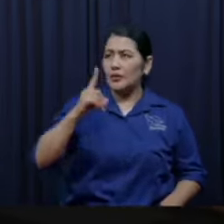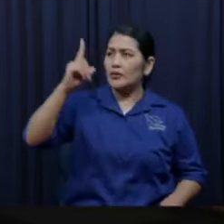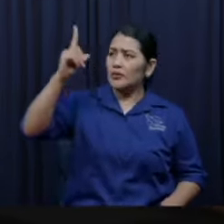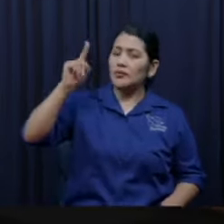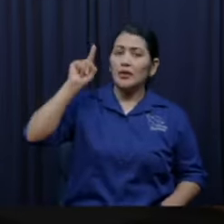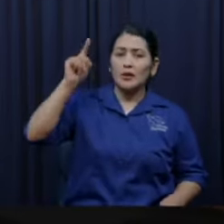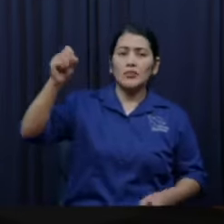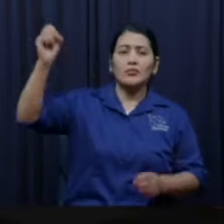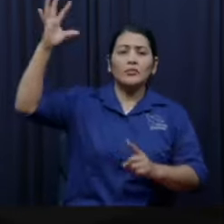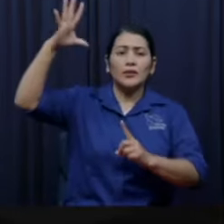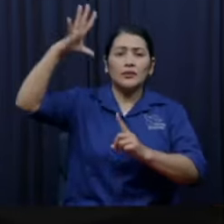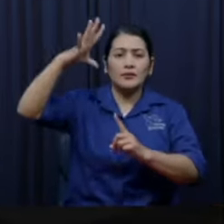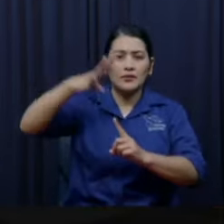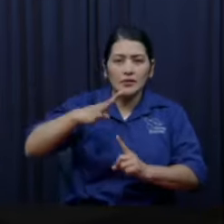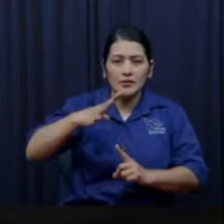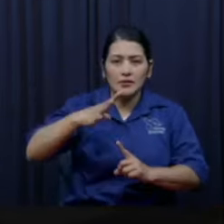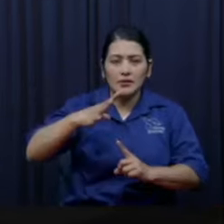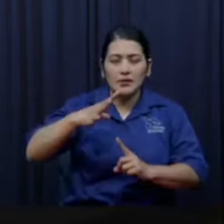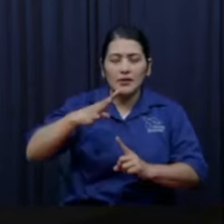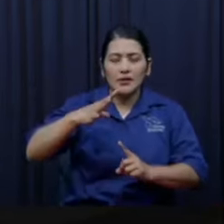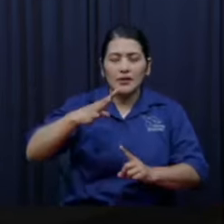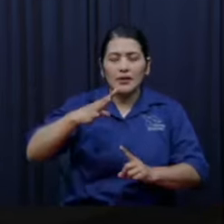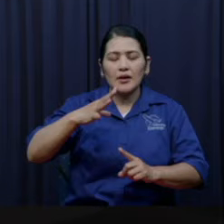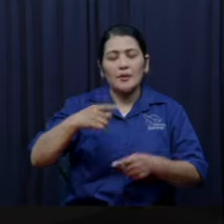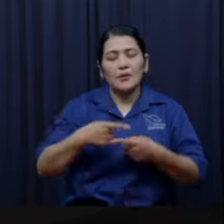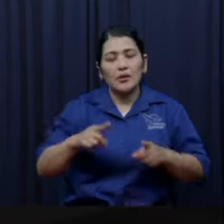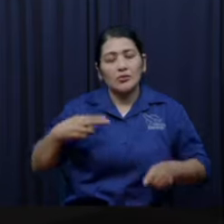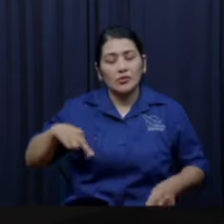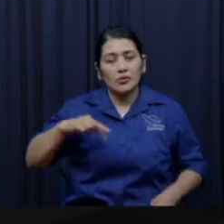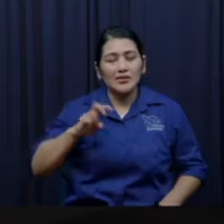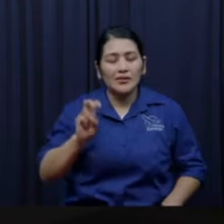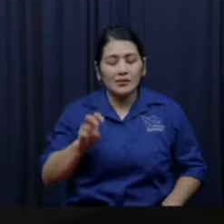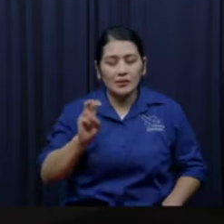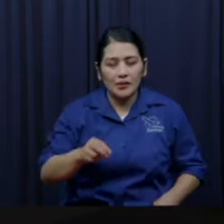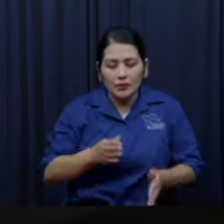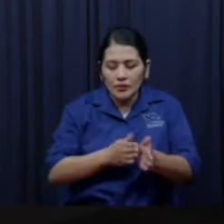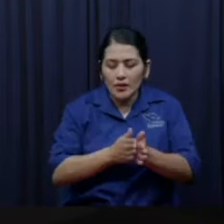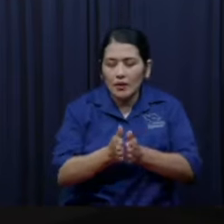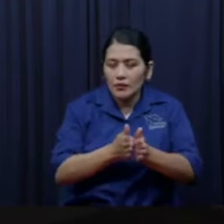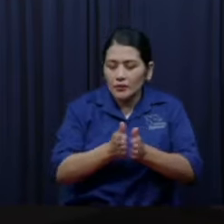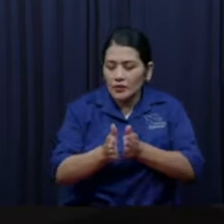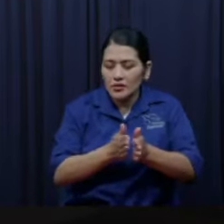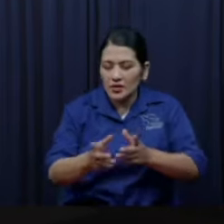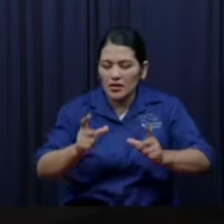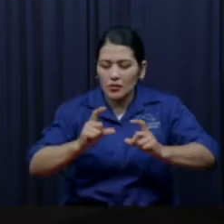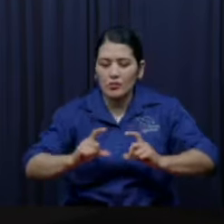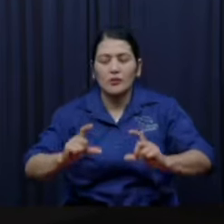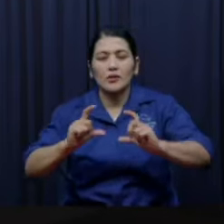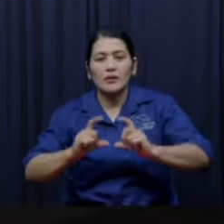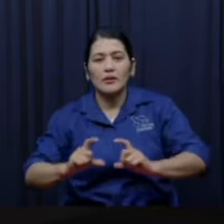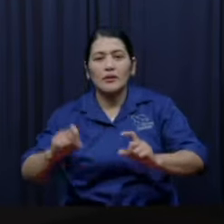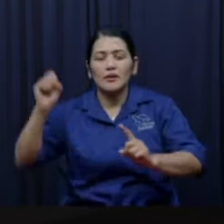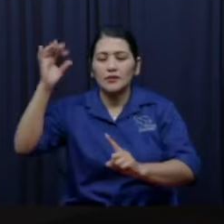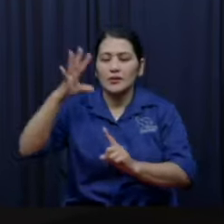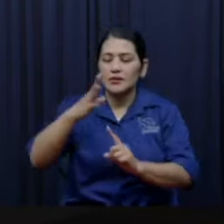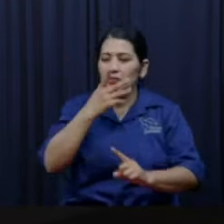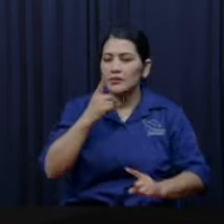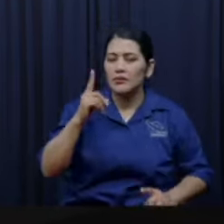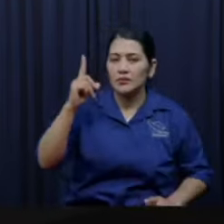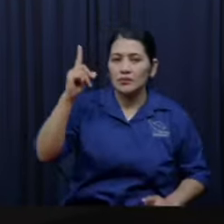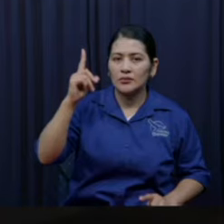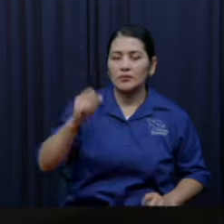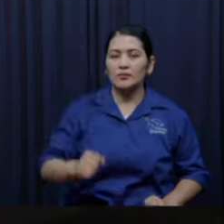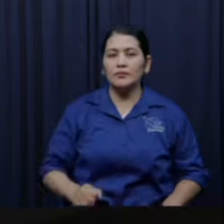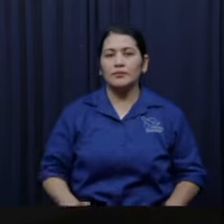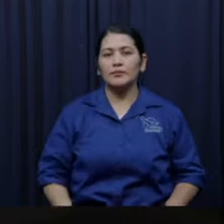centros comerciales de Estados Unidos que tienen fuente la gente no ha perdido la costumbre de pasar tirando una moneda